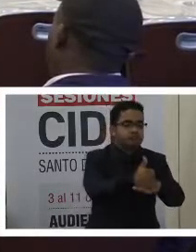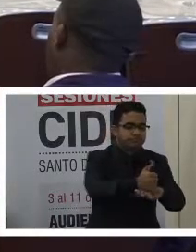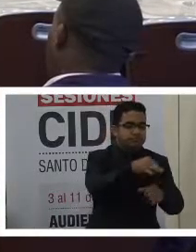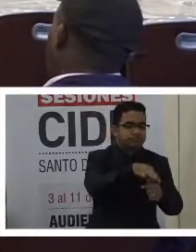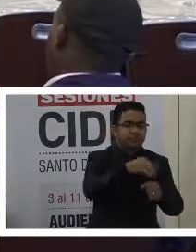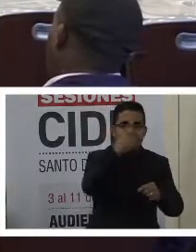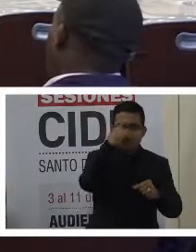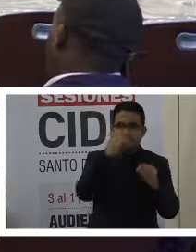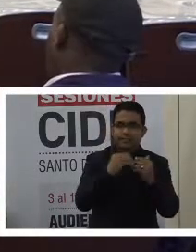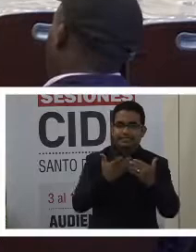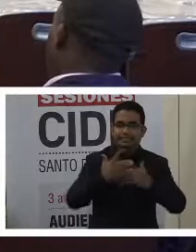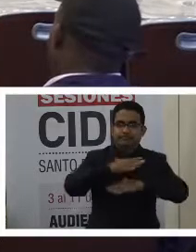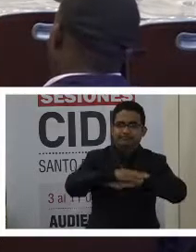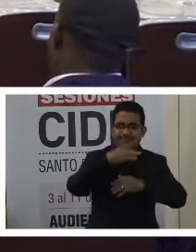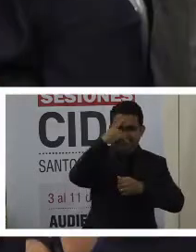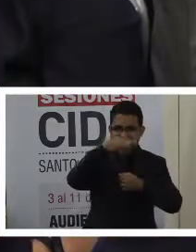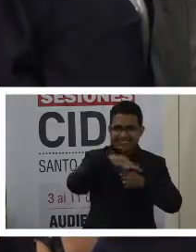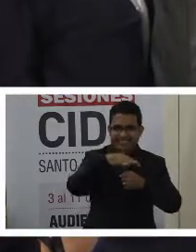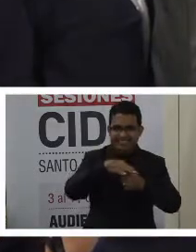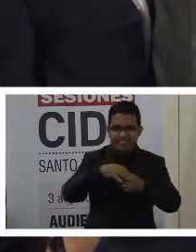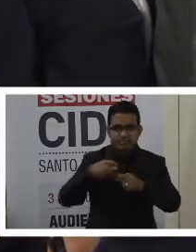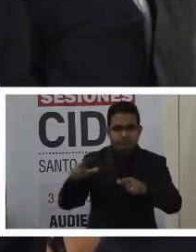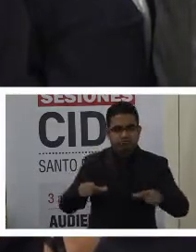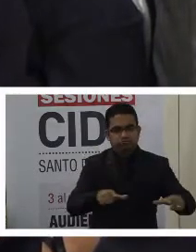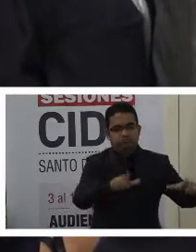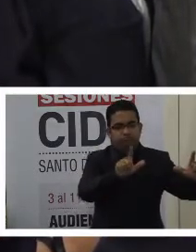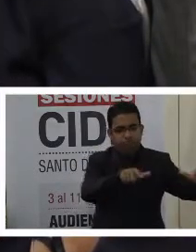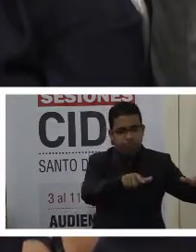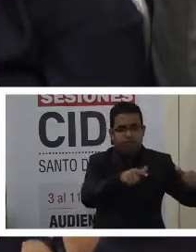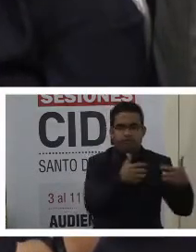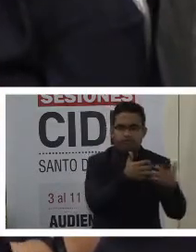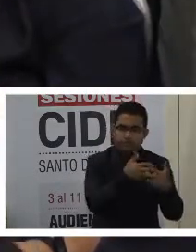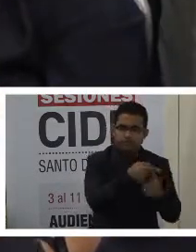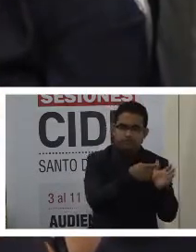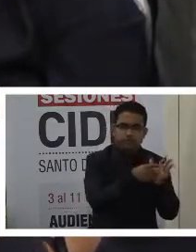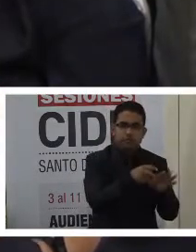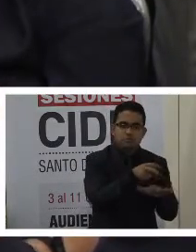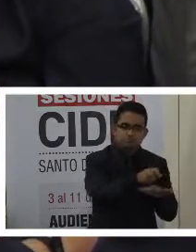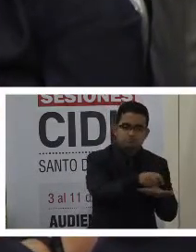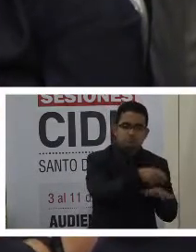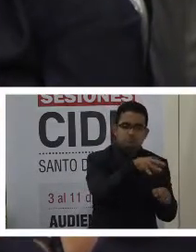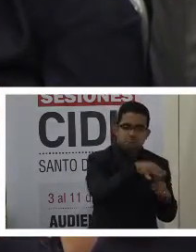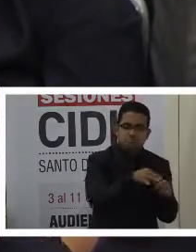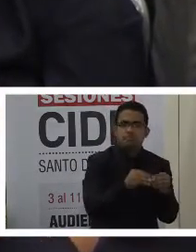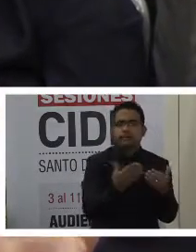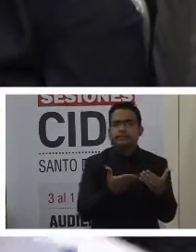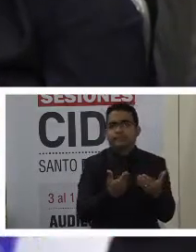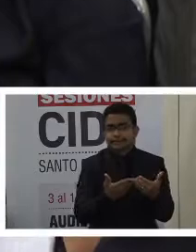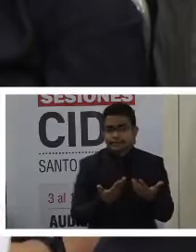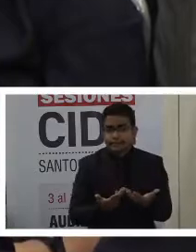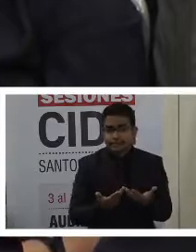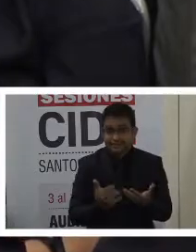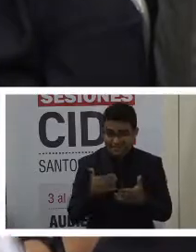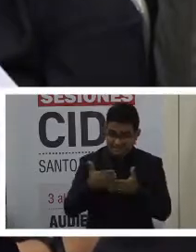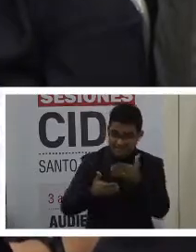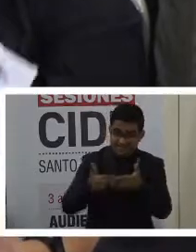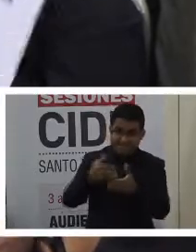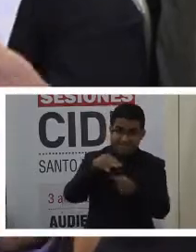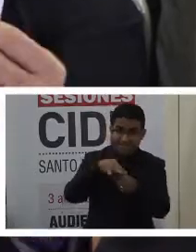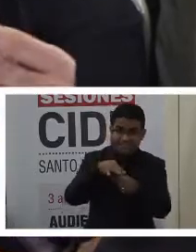ubicación de la mesa en un espacio específico que sea accesible para ellos. Y además, para este proceso electoral,